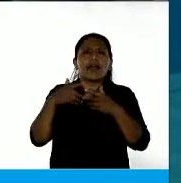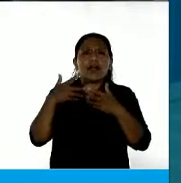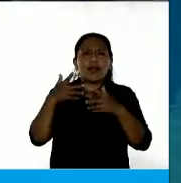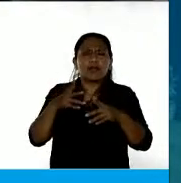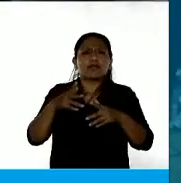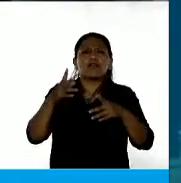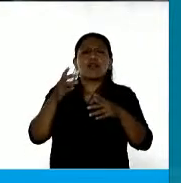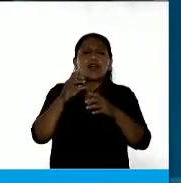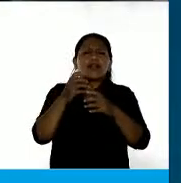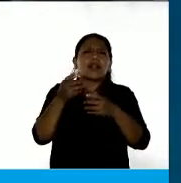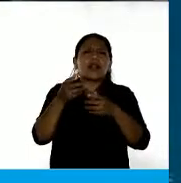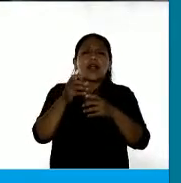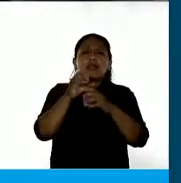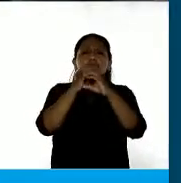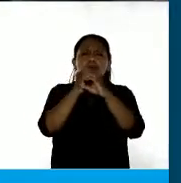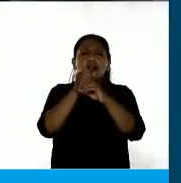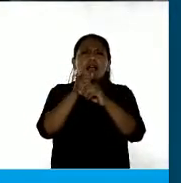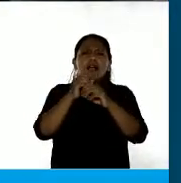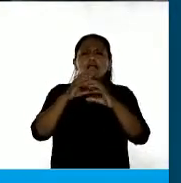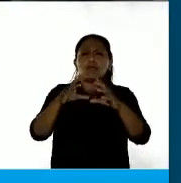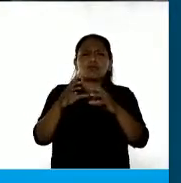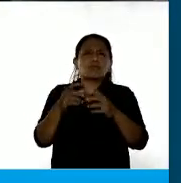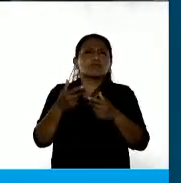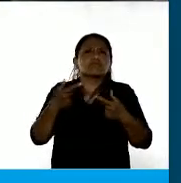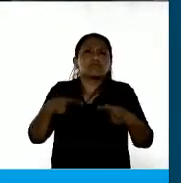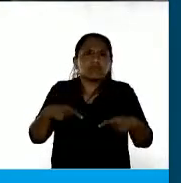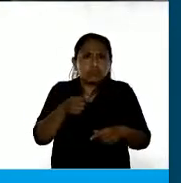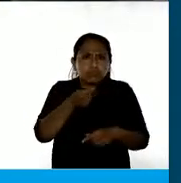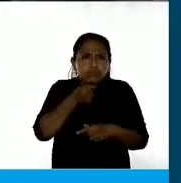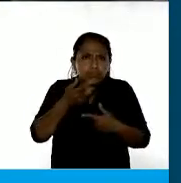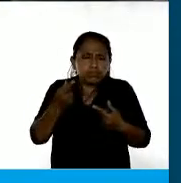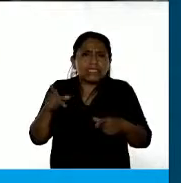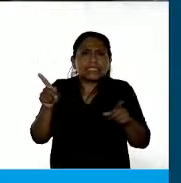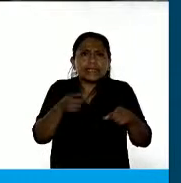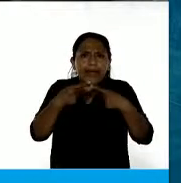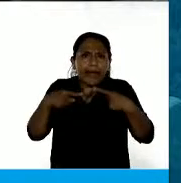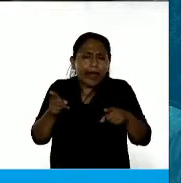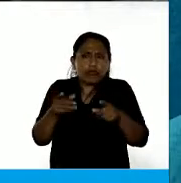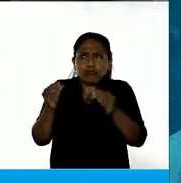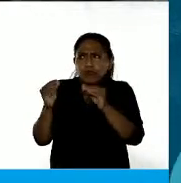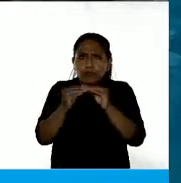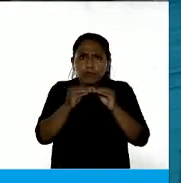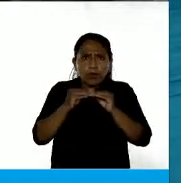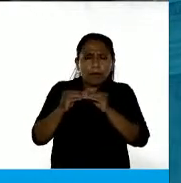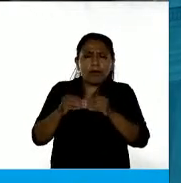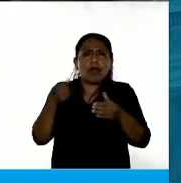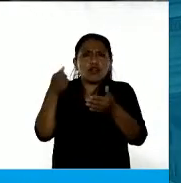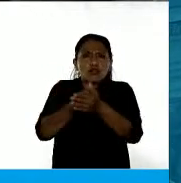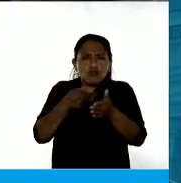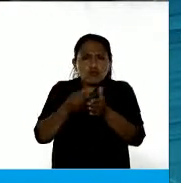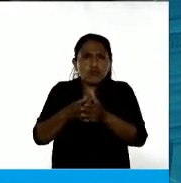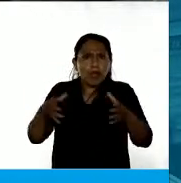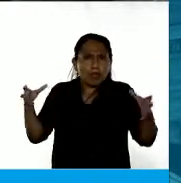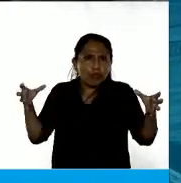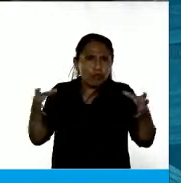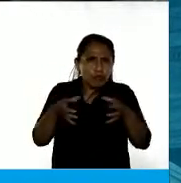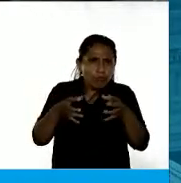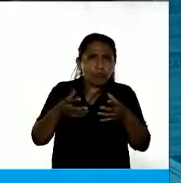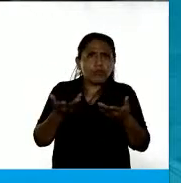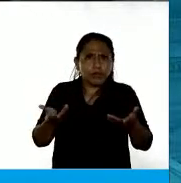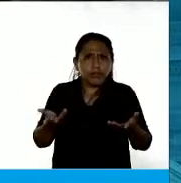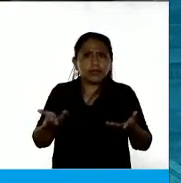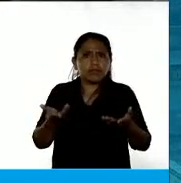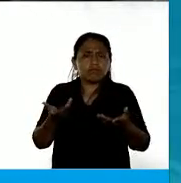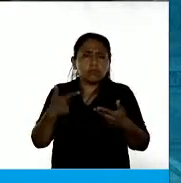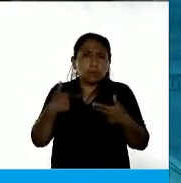agarro el megáfono y canto con mis compañeras. Luchamos juntas y les puedo